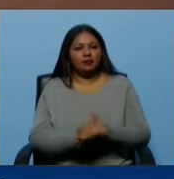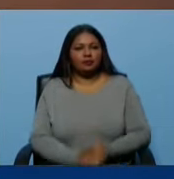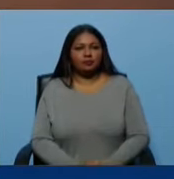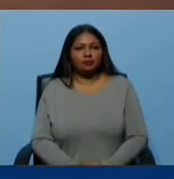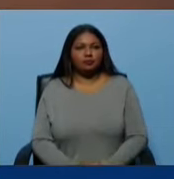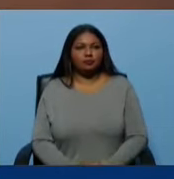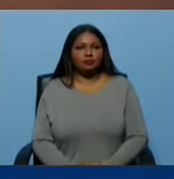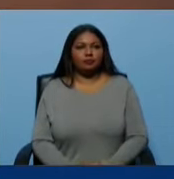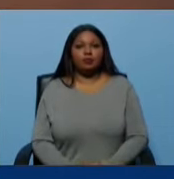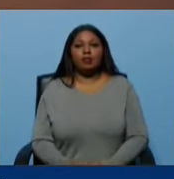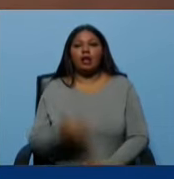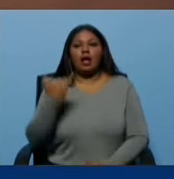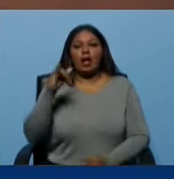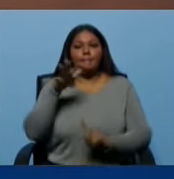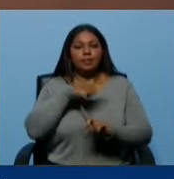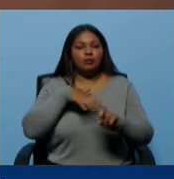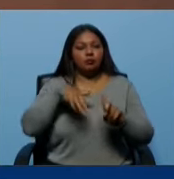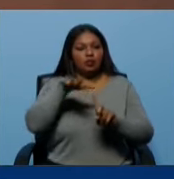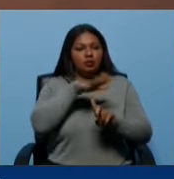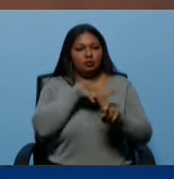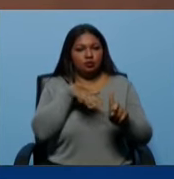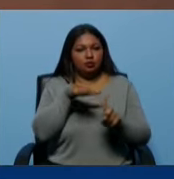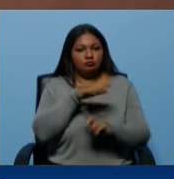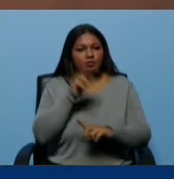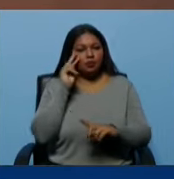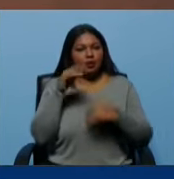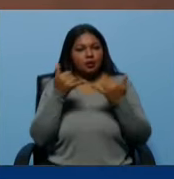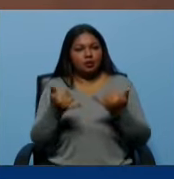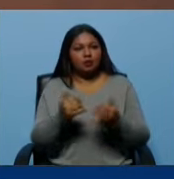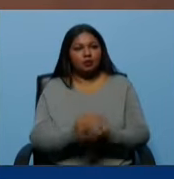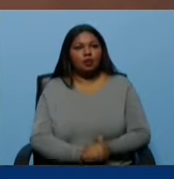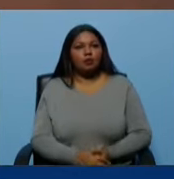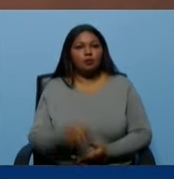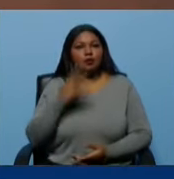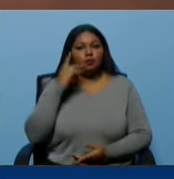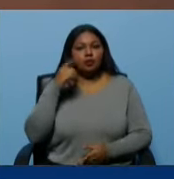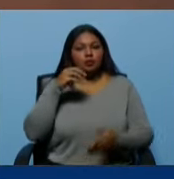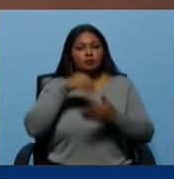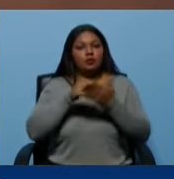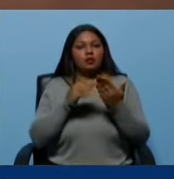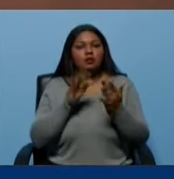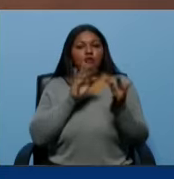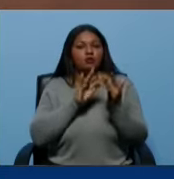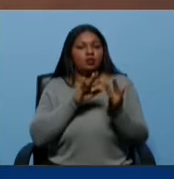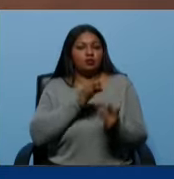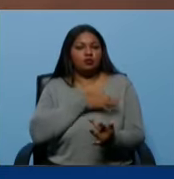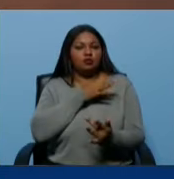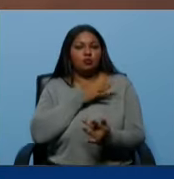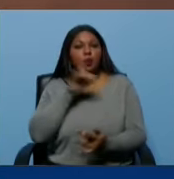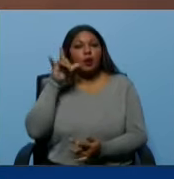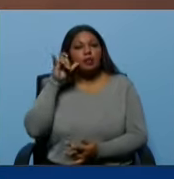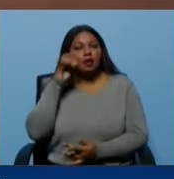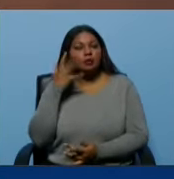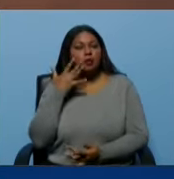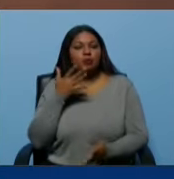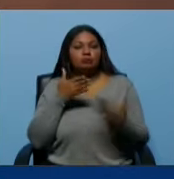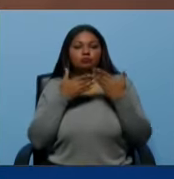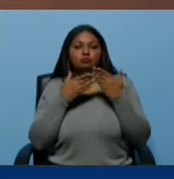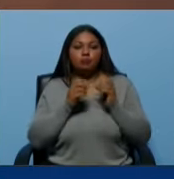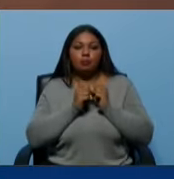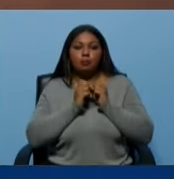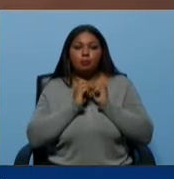manipulación? Hablamos de los algoritmos, hablamos de que, por ejemplo, usted se mete en una red social como Instagram y entonces resulta que abrió